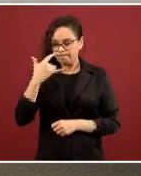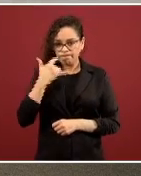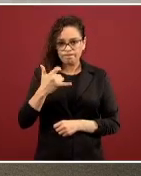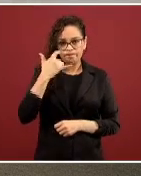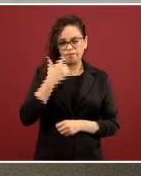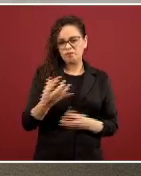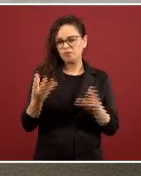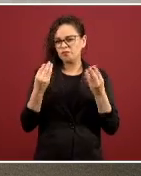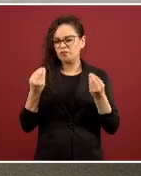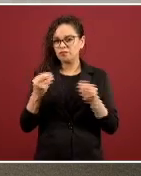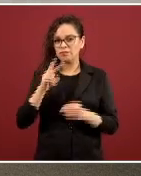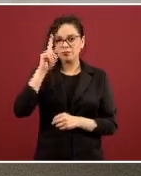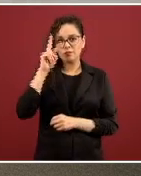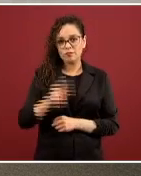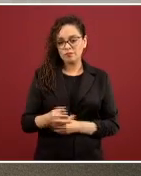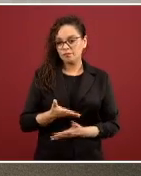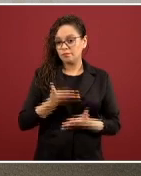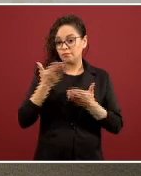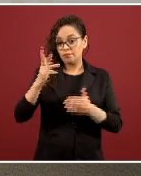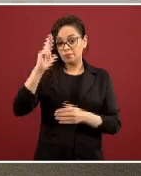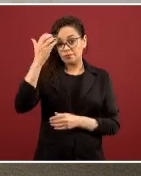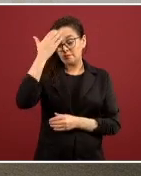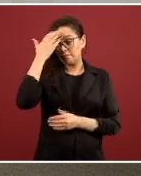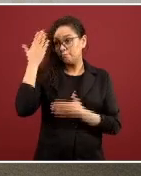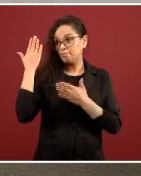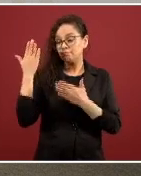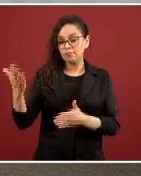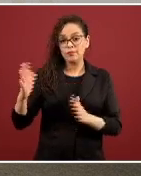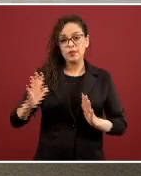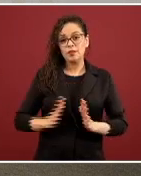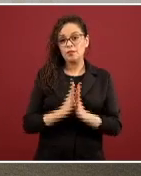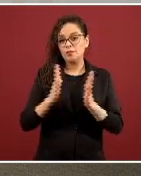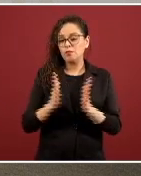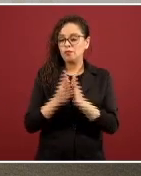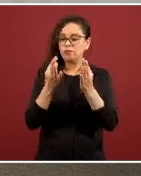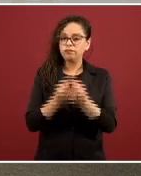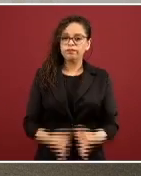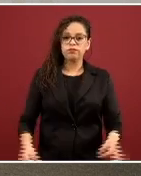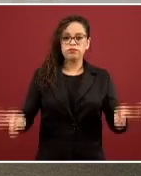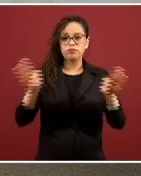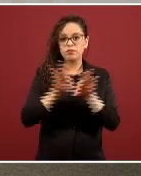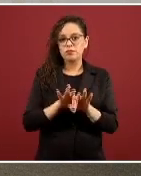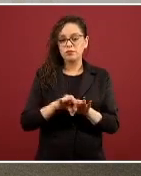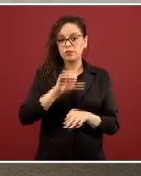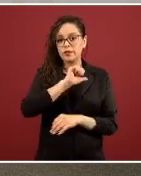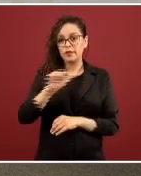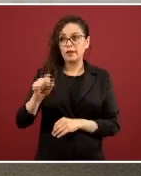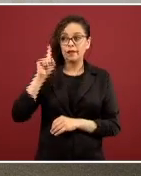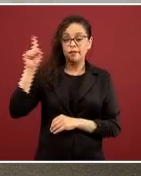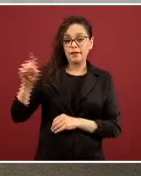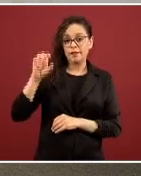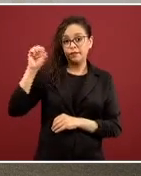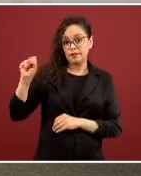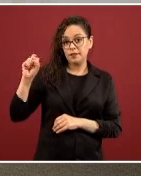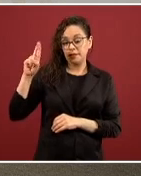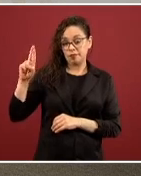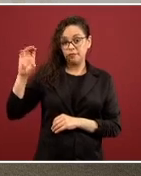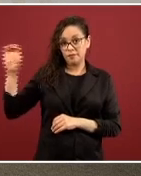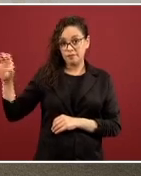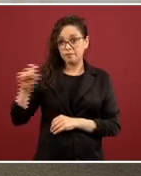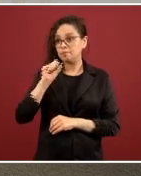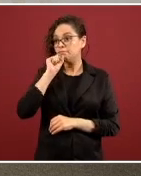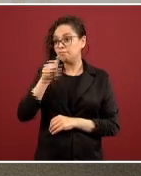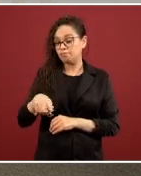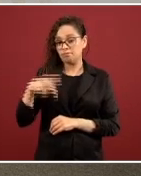reconozco nuevamente, como lo hice esta mañana, la participación indispensable de la Cancillería Mexicana, del propio señor Canciller